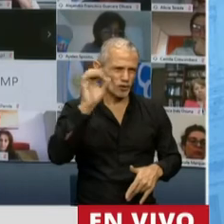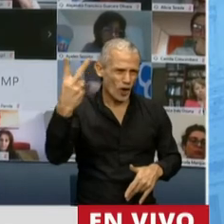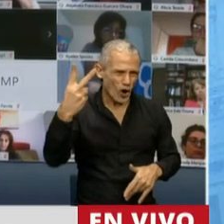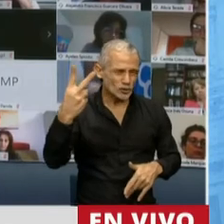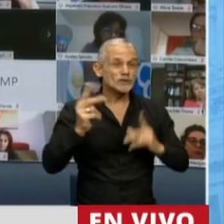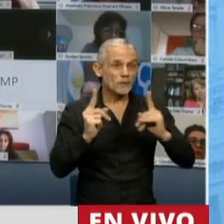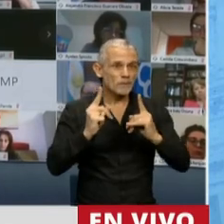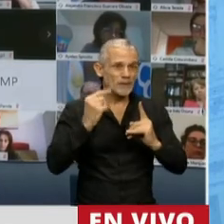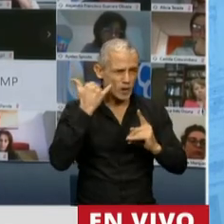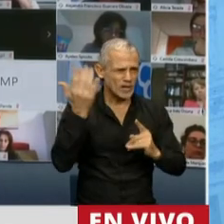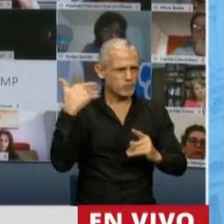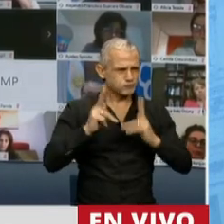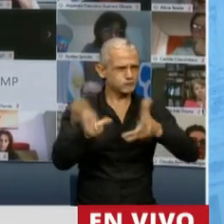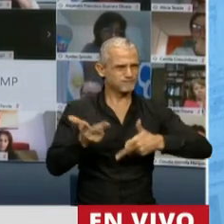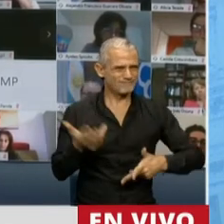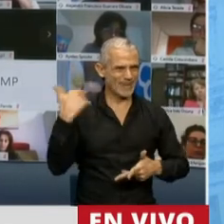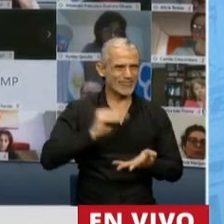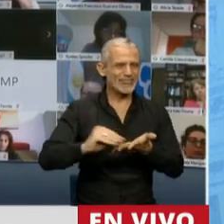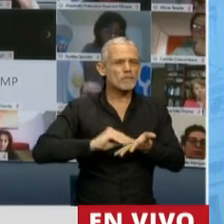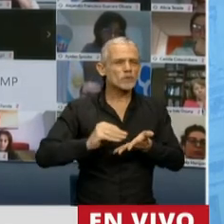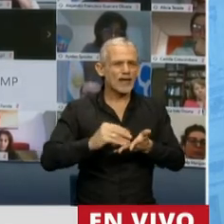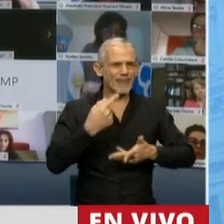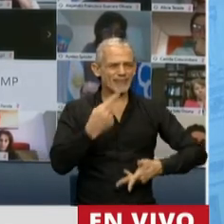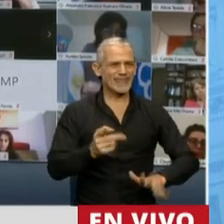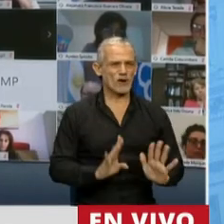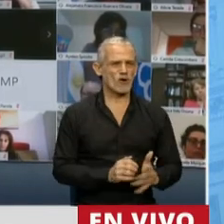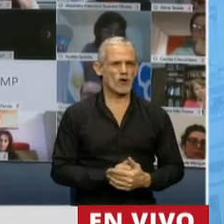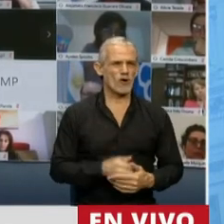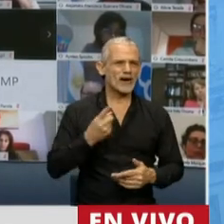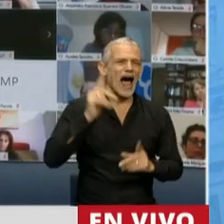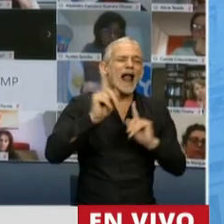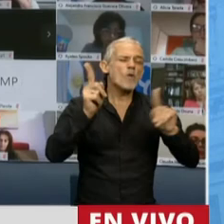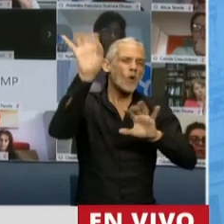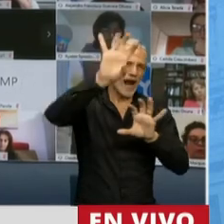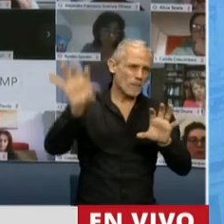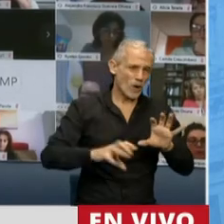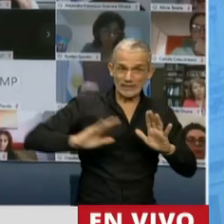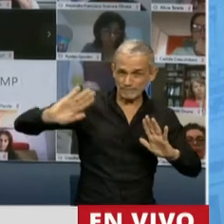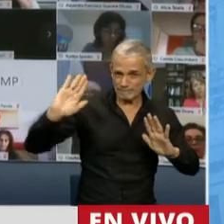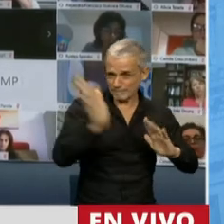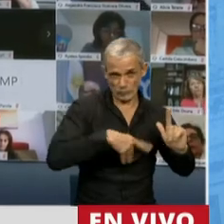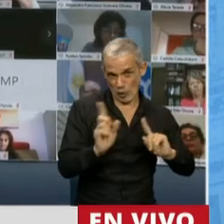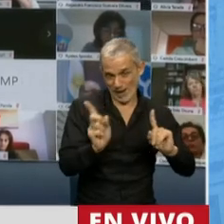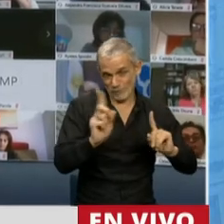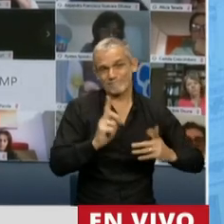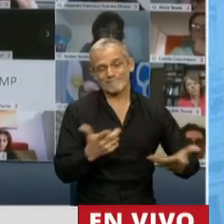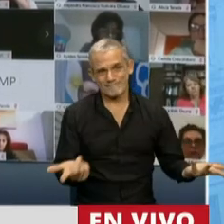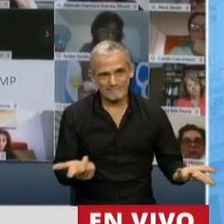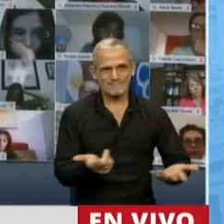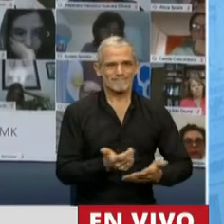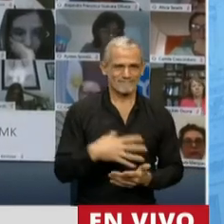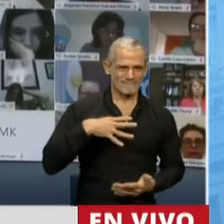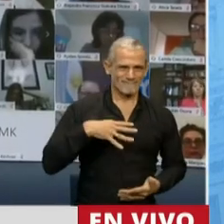que funciona, como ya señalaron anteriormente, en algunas provincias y no todas, en todas las provincias del país,